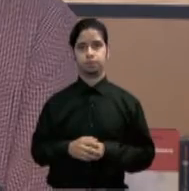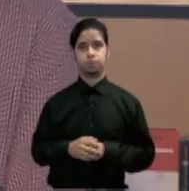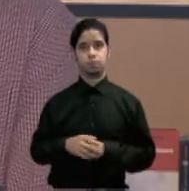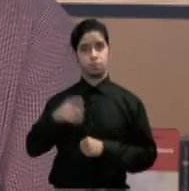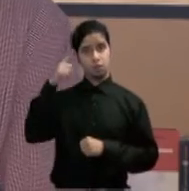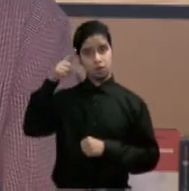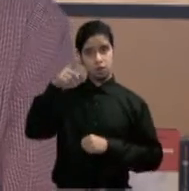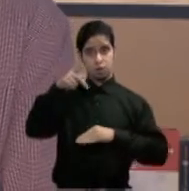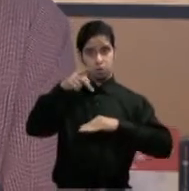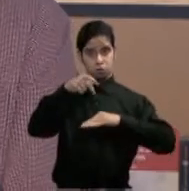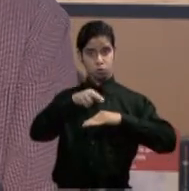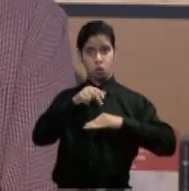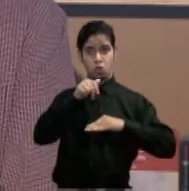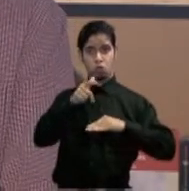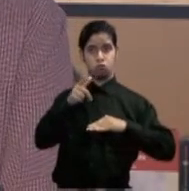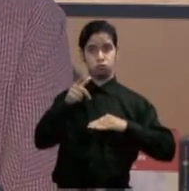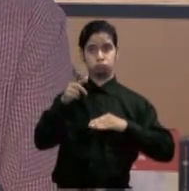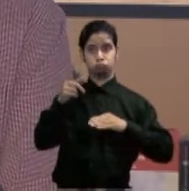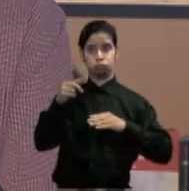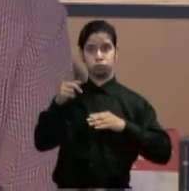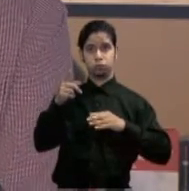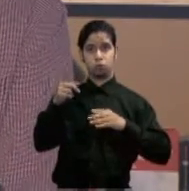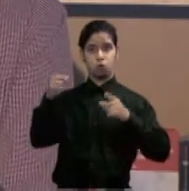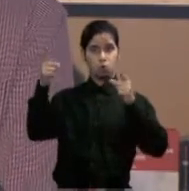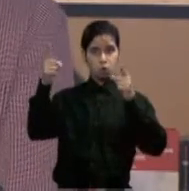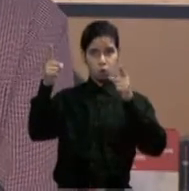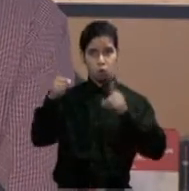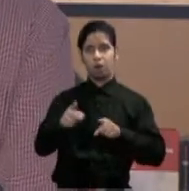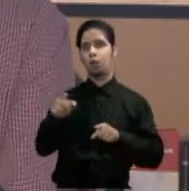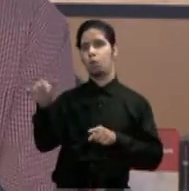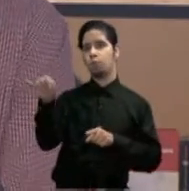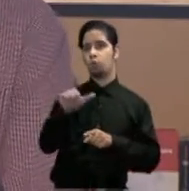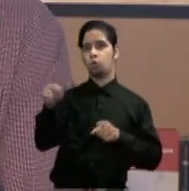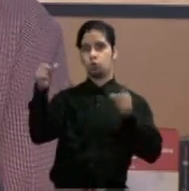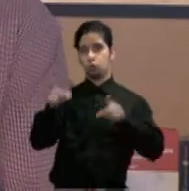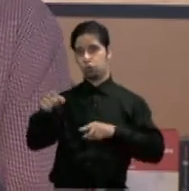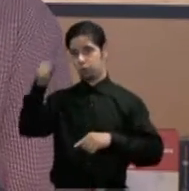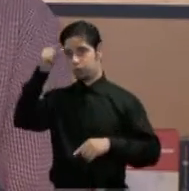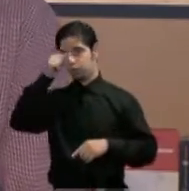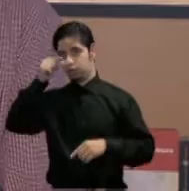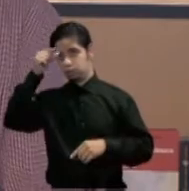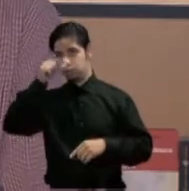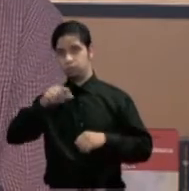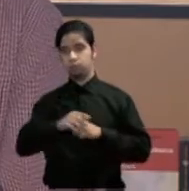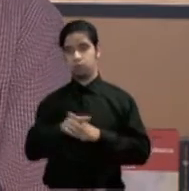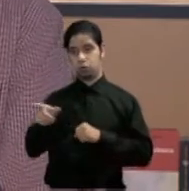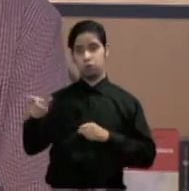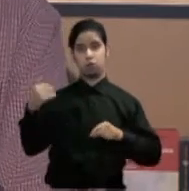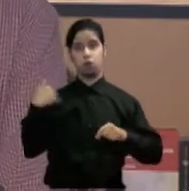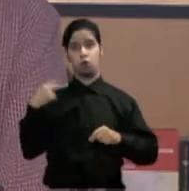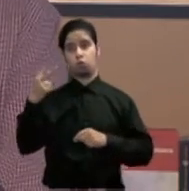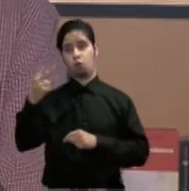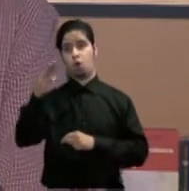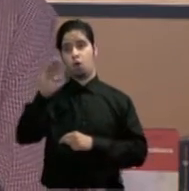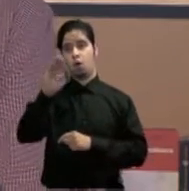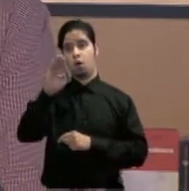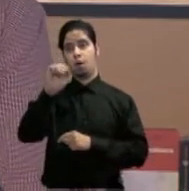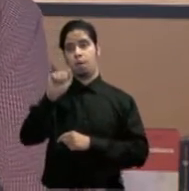llegue al nivel que llegó Grecia, que ha tenido dos bailouts de